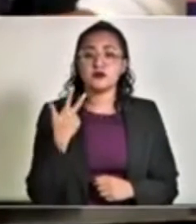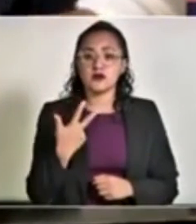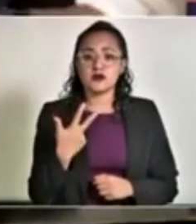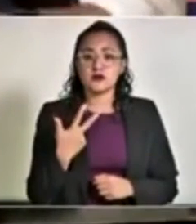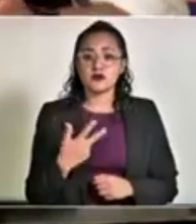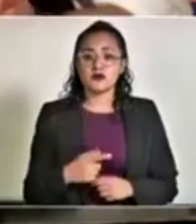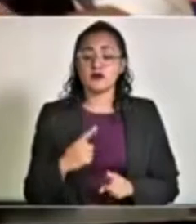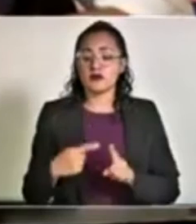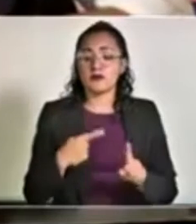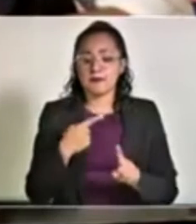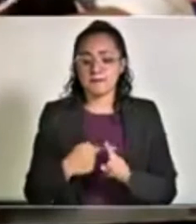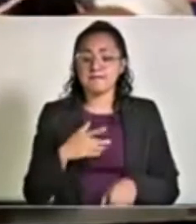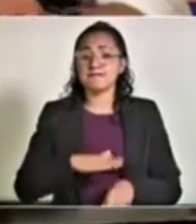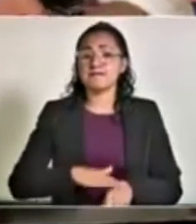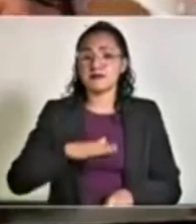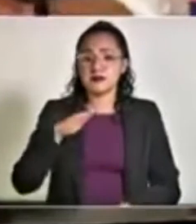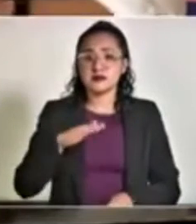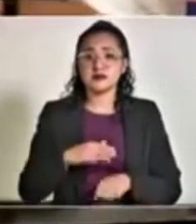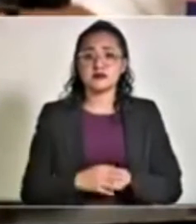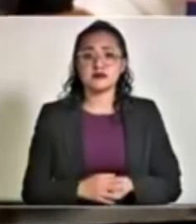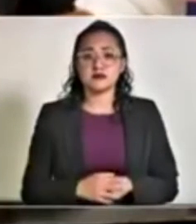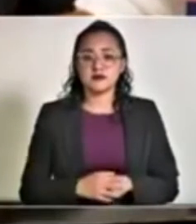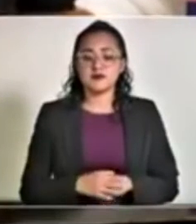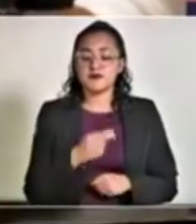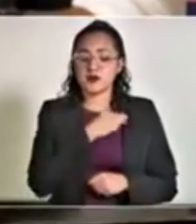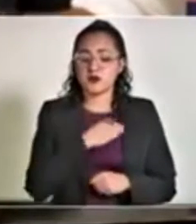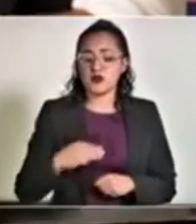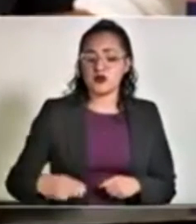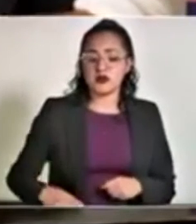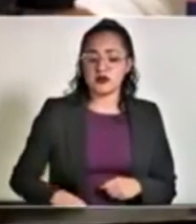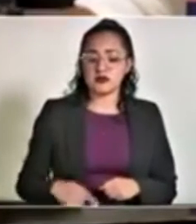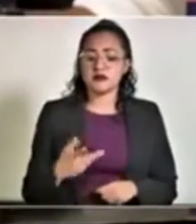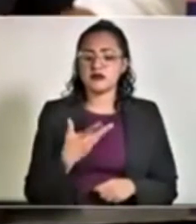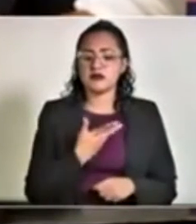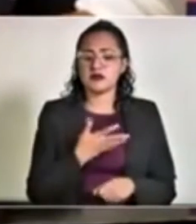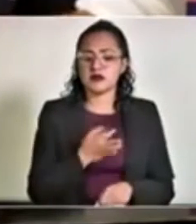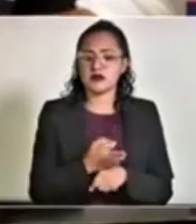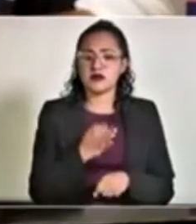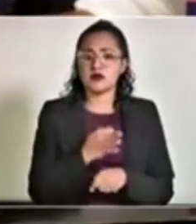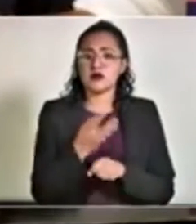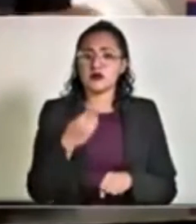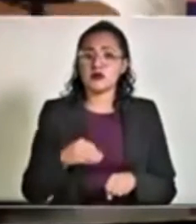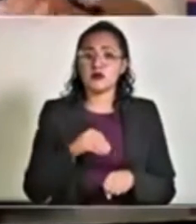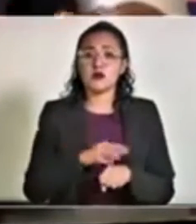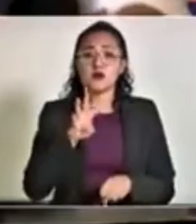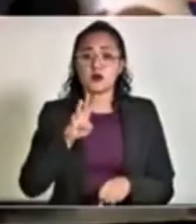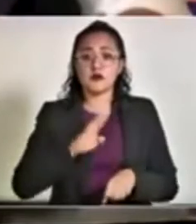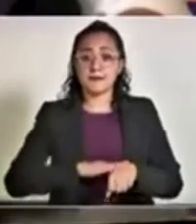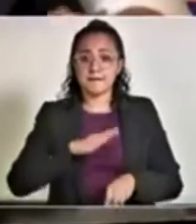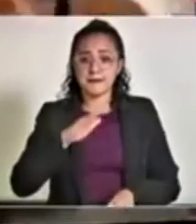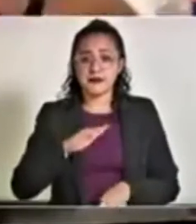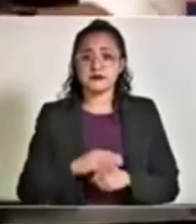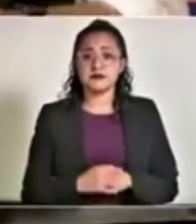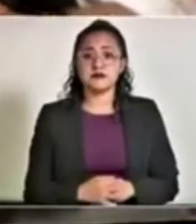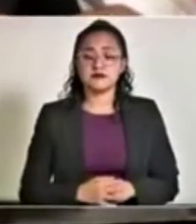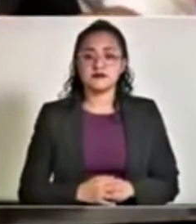positivos más. Los municipios afectados se agregan cuatro más,